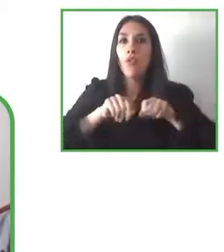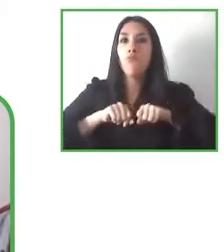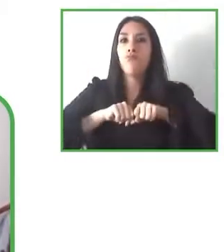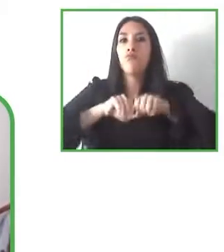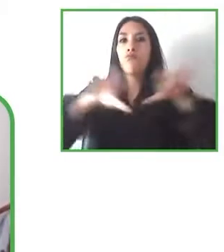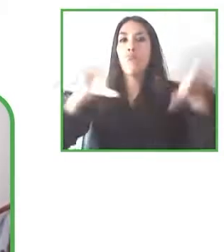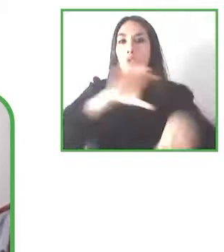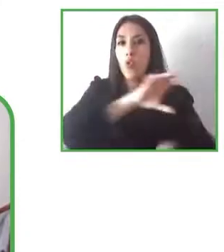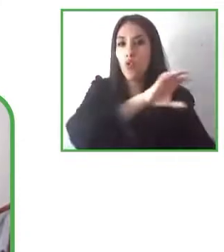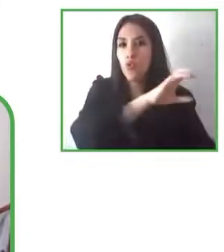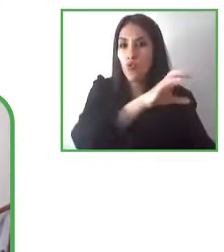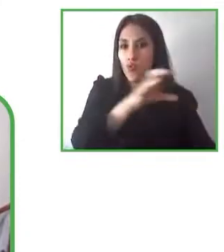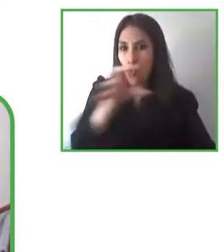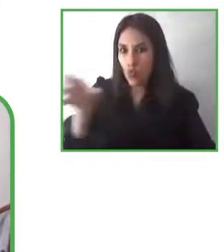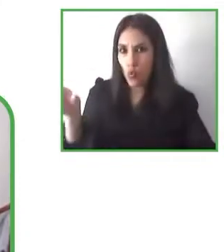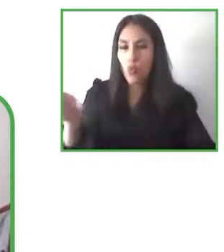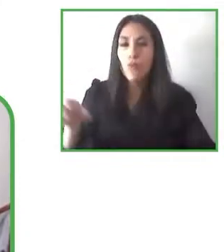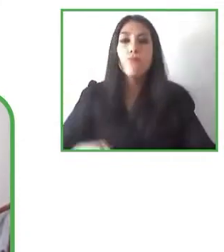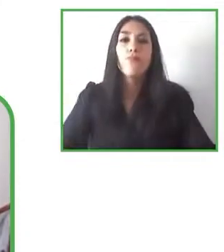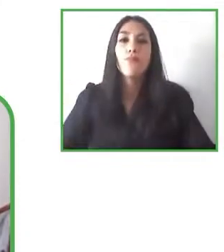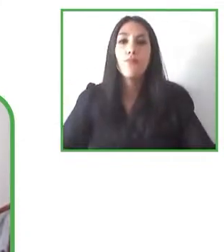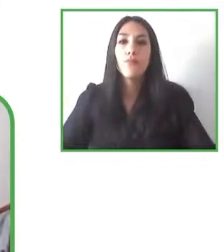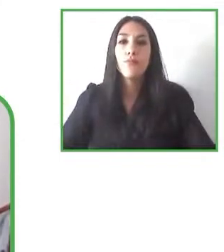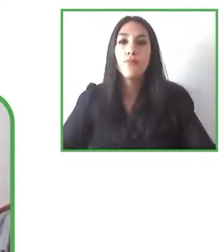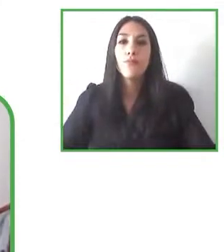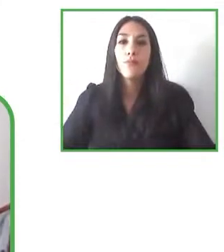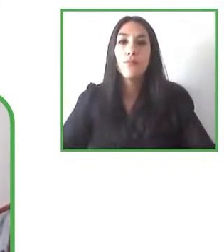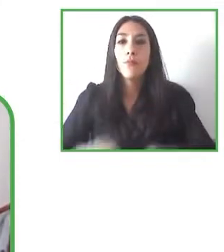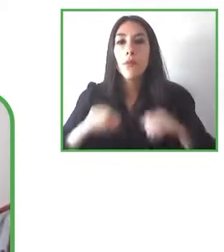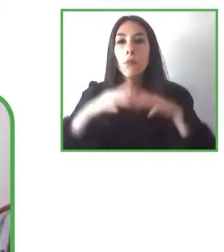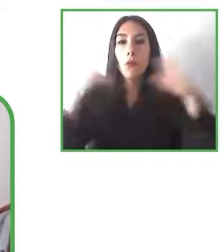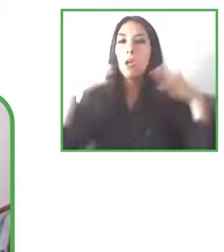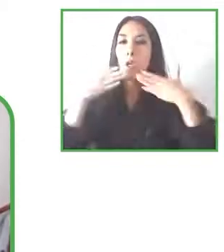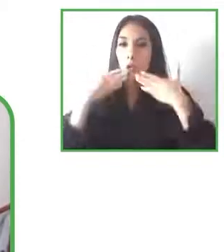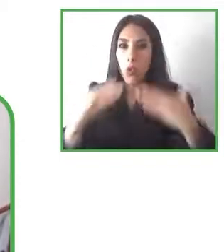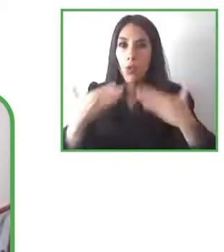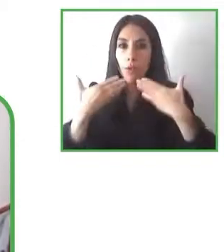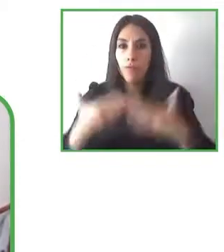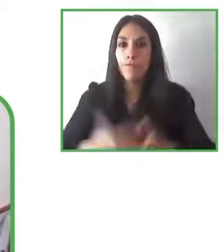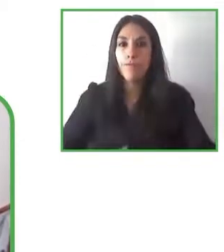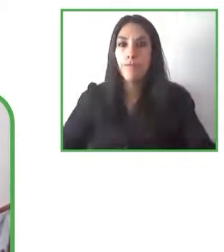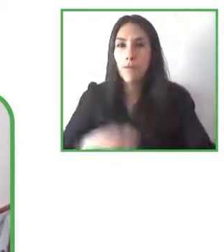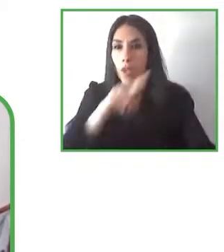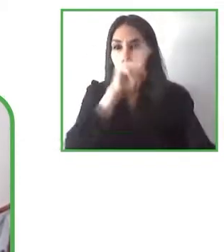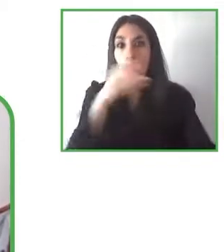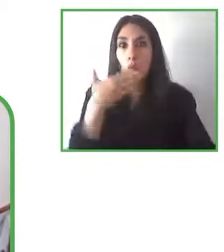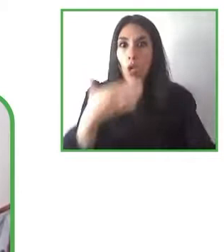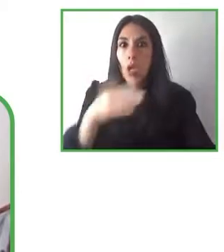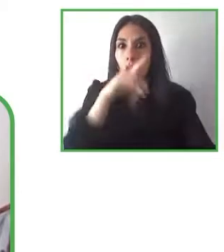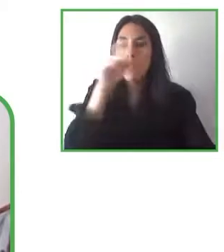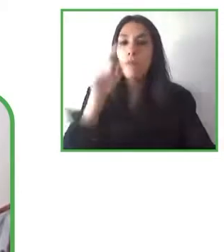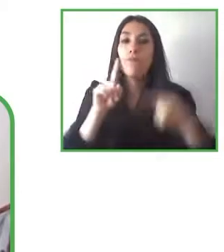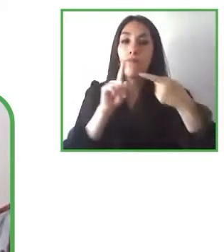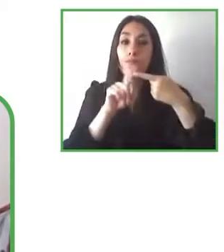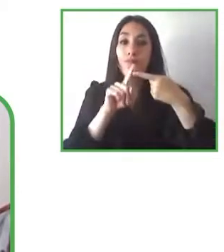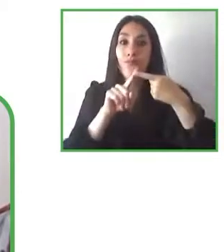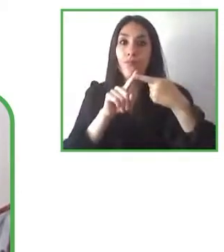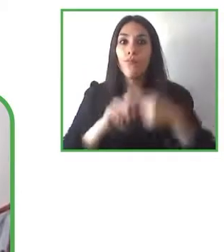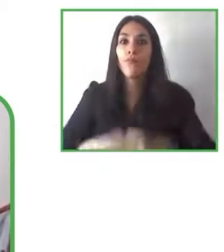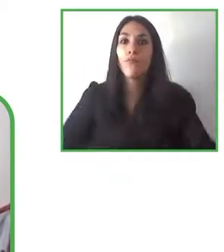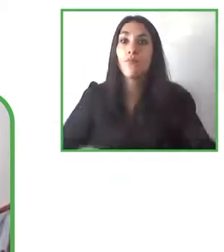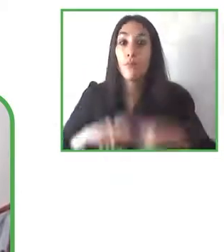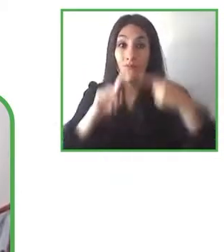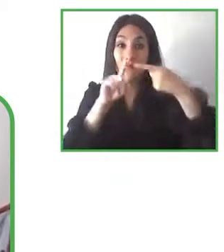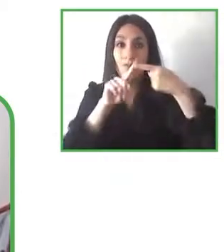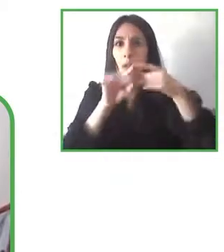pregunta. Con respecto a la primera, fíjate que no es menor efectivamente poder hacer esta réplica para poder trabajar también con personas en